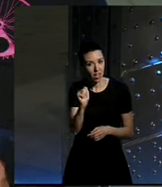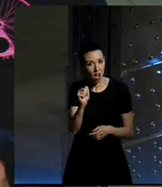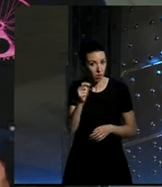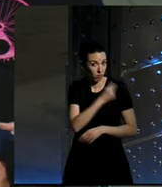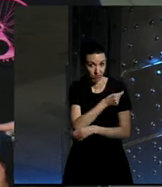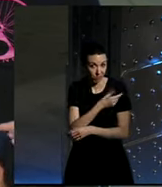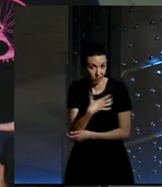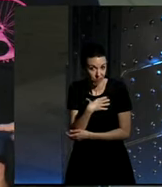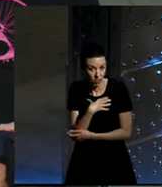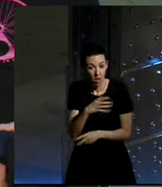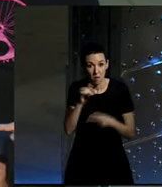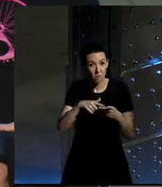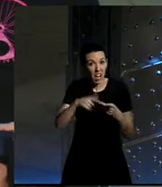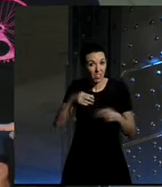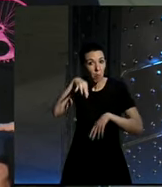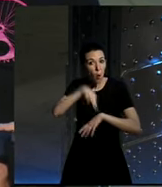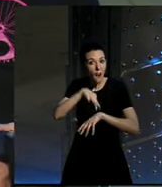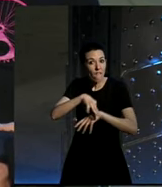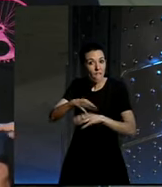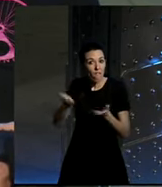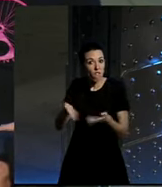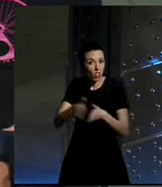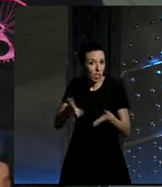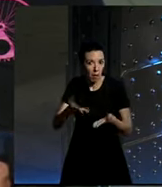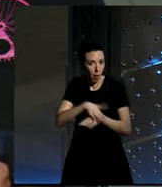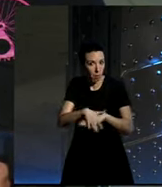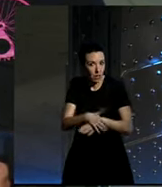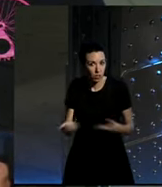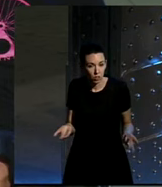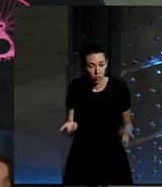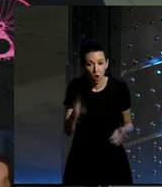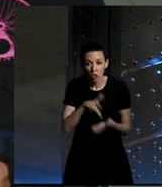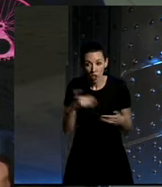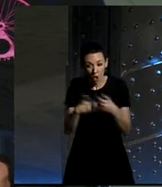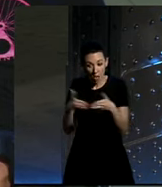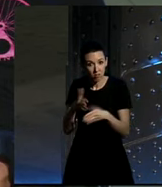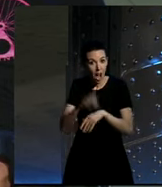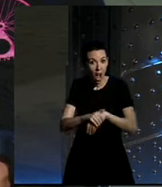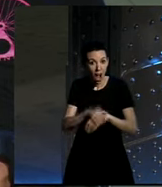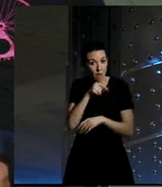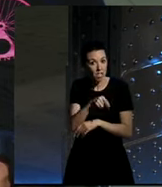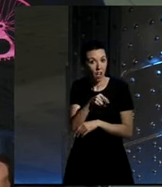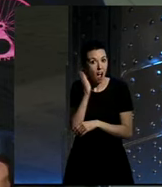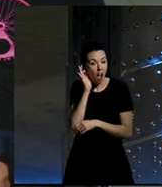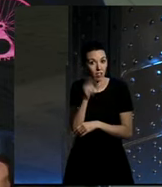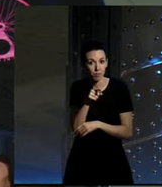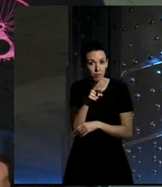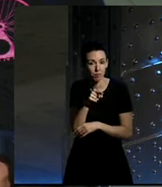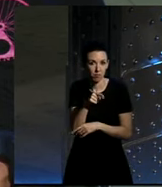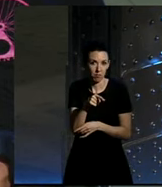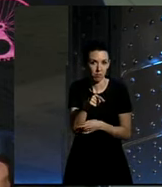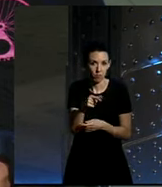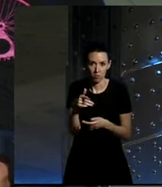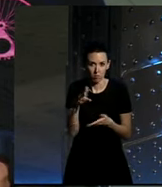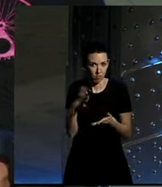y botiquín pues un botiquín básico de hecho nosotros bueno el botiquín nos lo ha hecho una amiga que o sea es